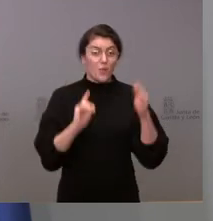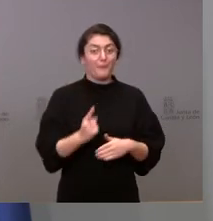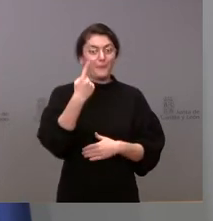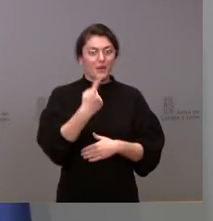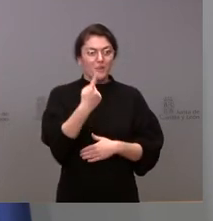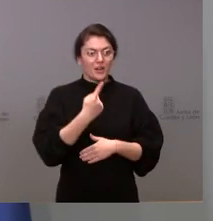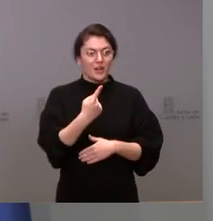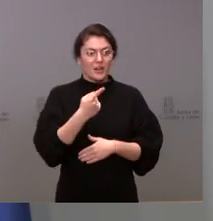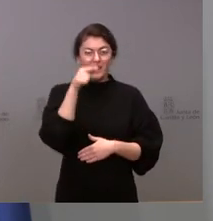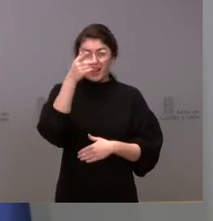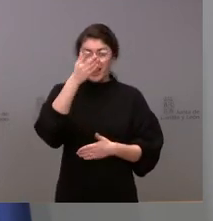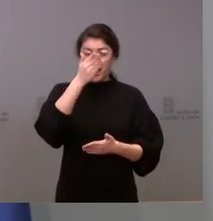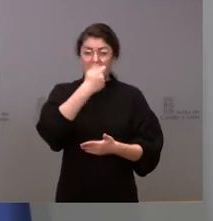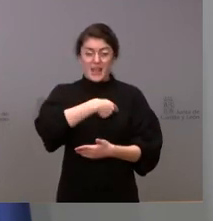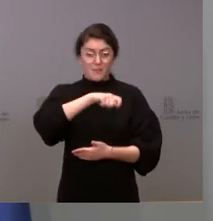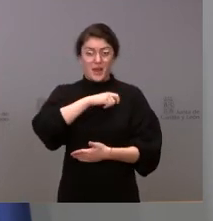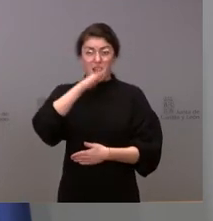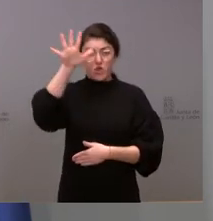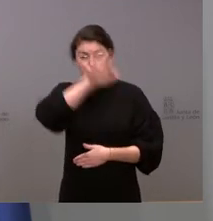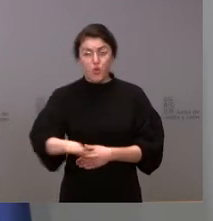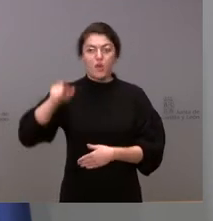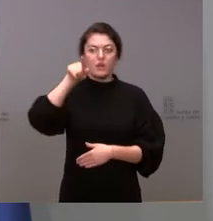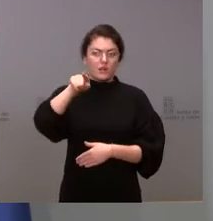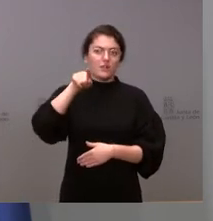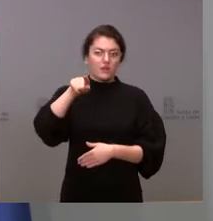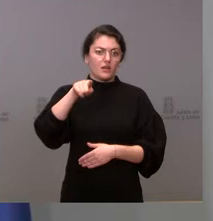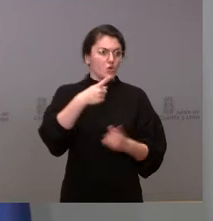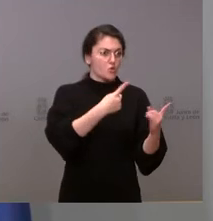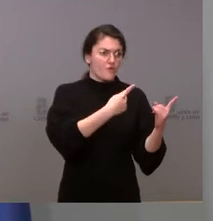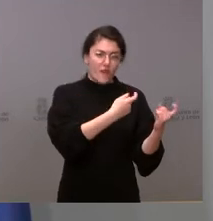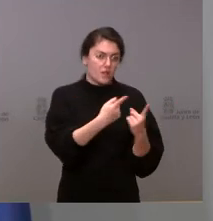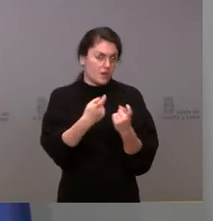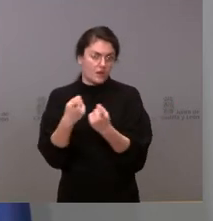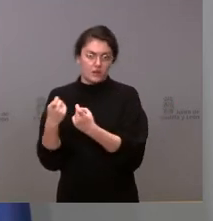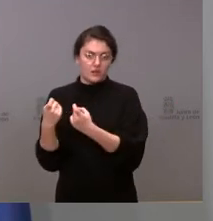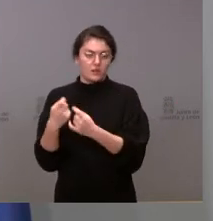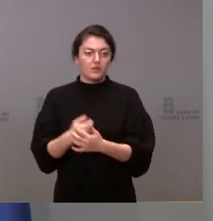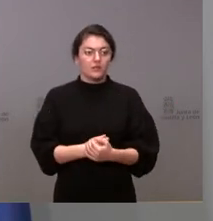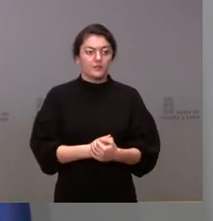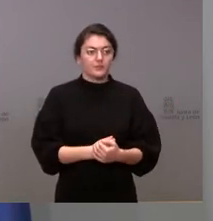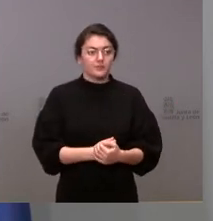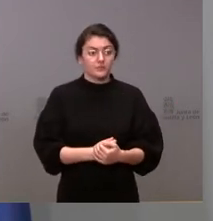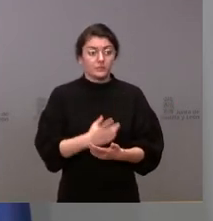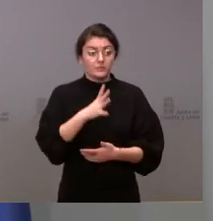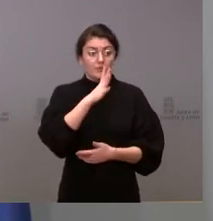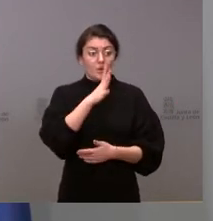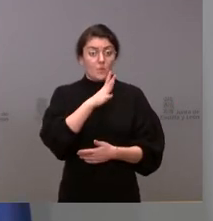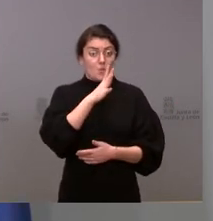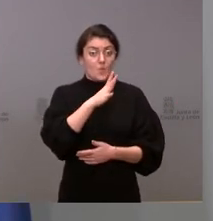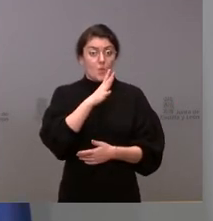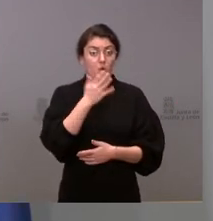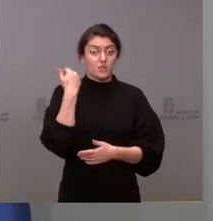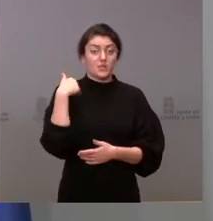todas las comunidades autónomas sin excepción. En esta posición que nosotros planteamos fueron varias las comunidades que se incorporaron